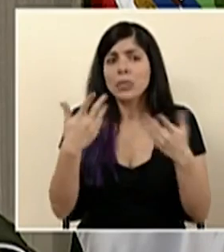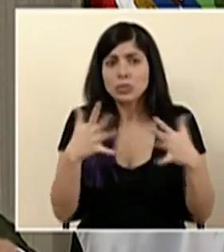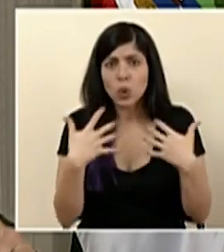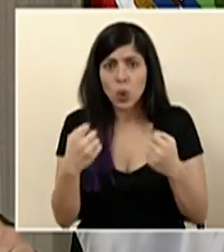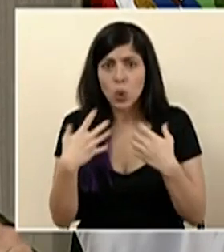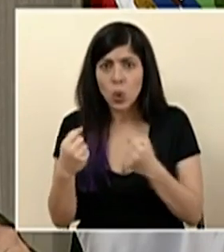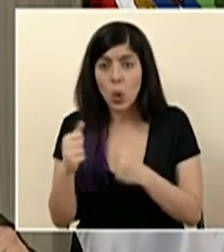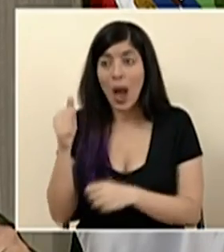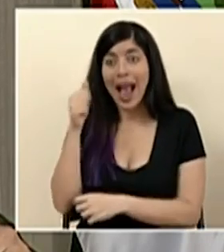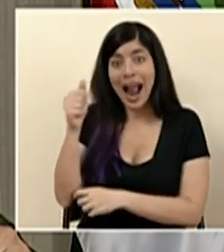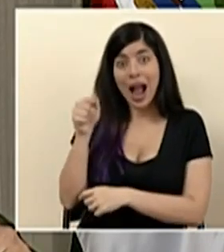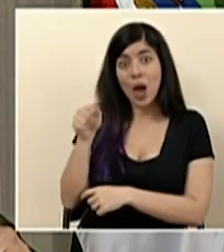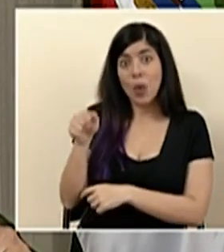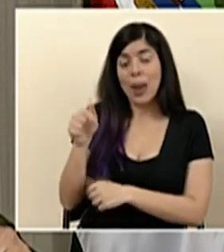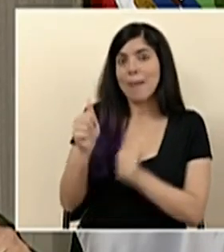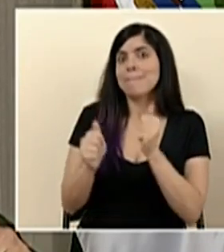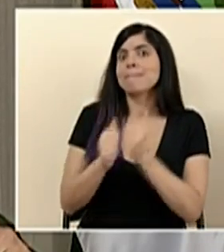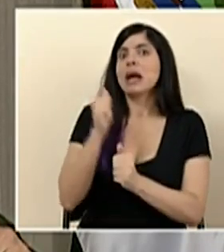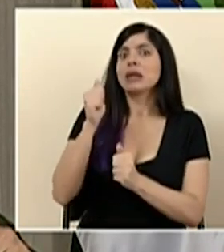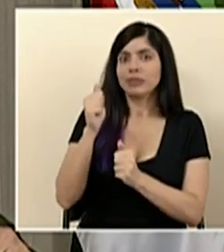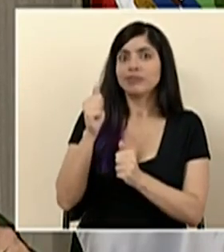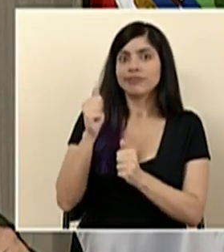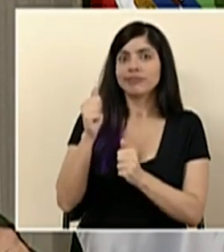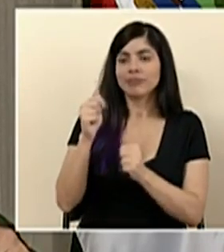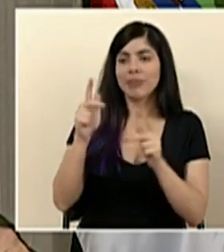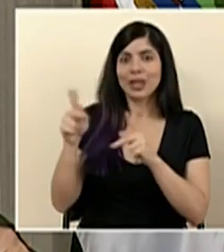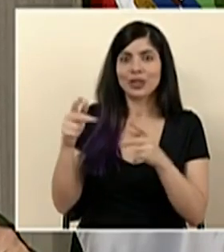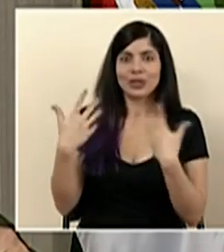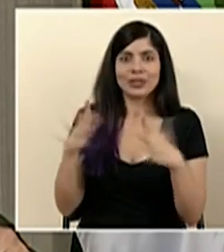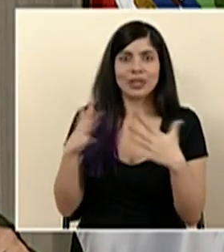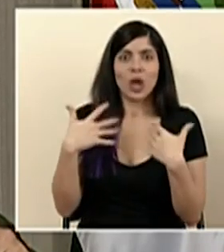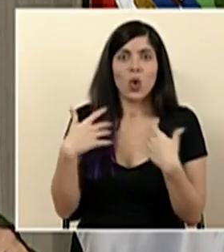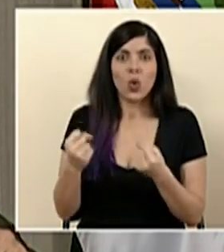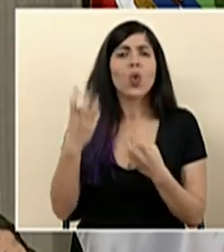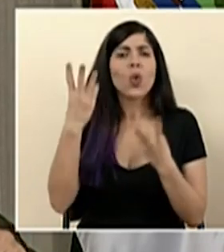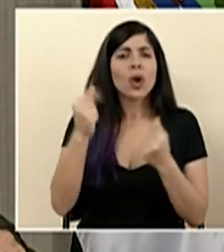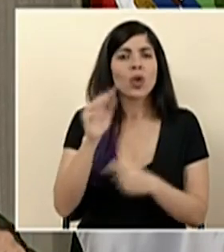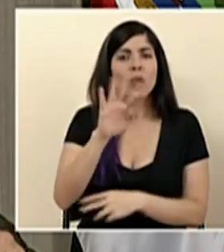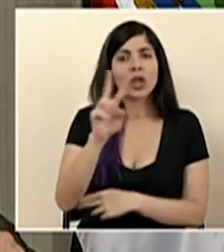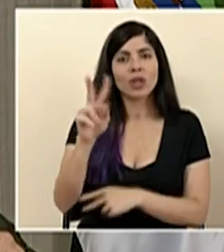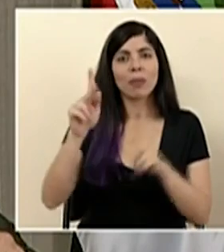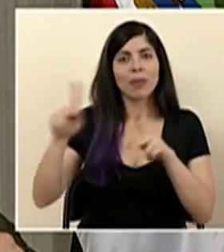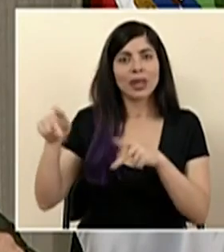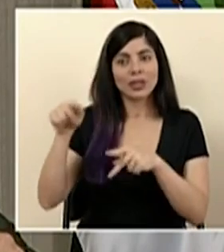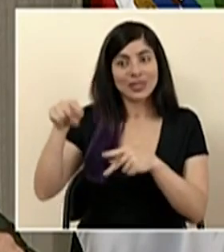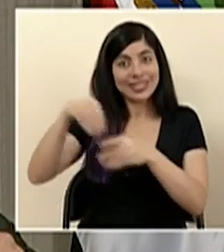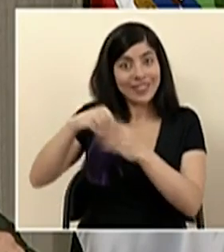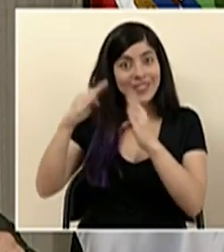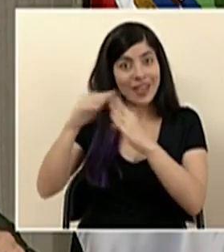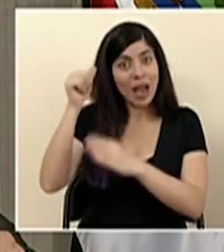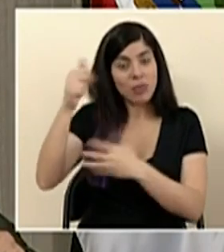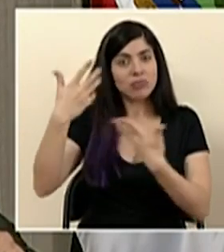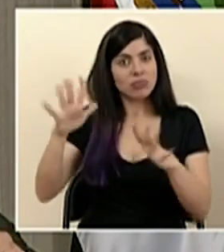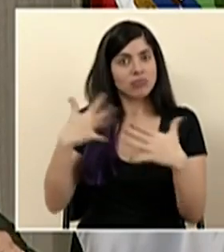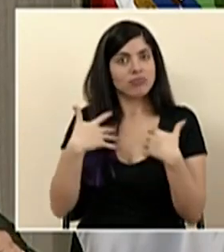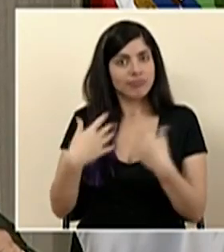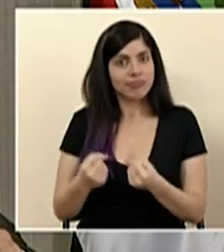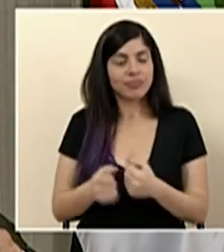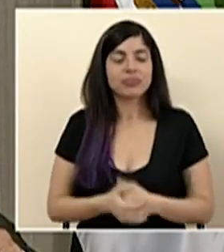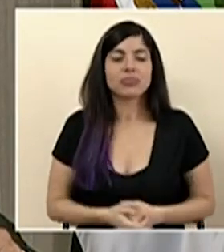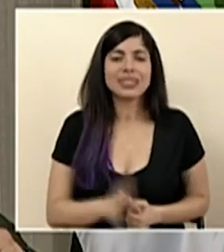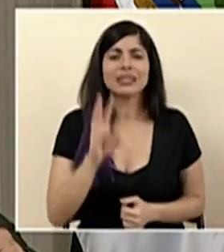Alajuela el cantón que más casos reporta de los recuperados con 42 personas. Se contabilizan seis